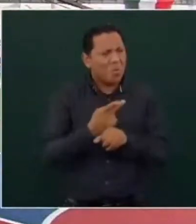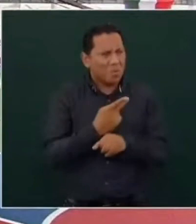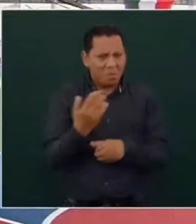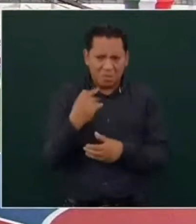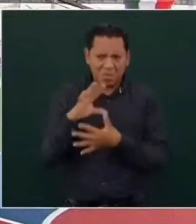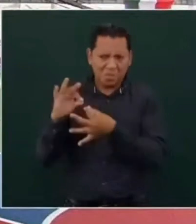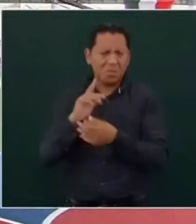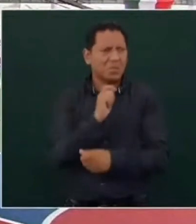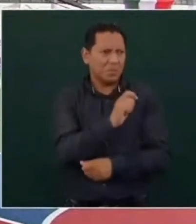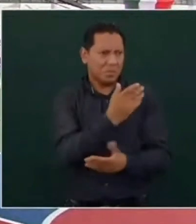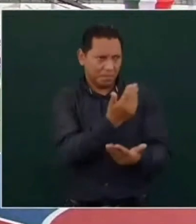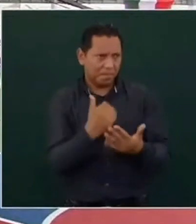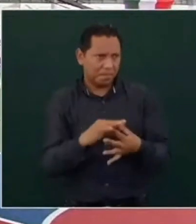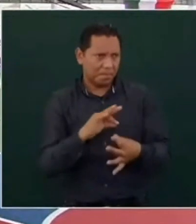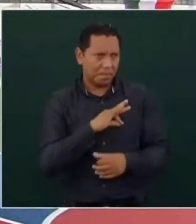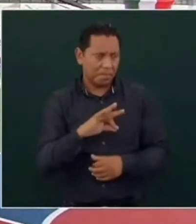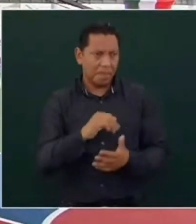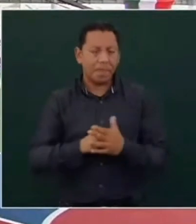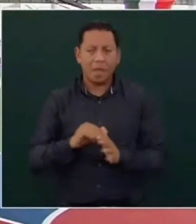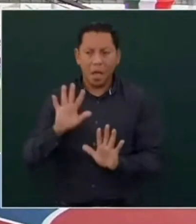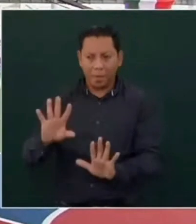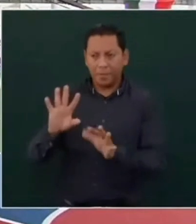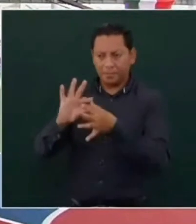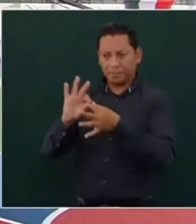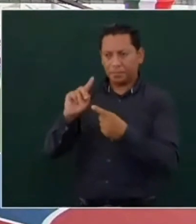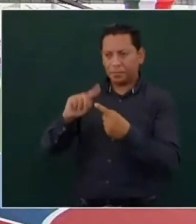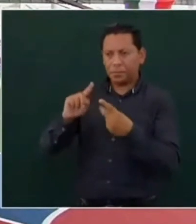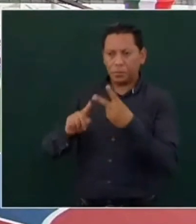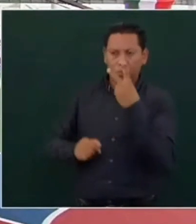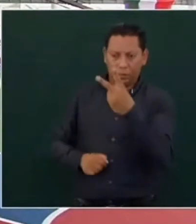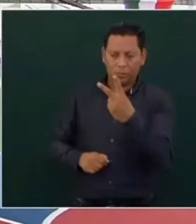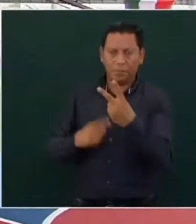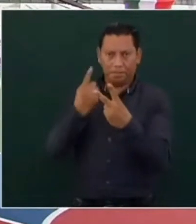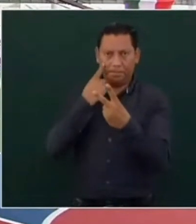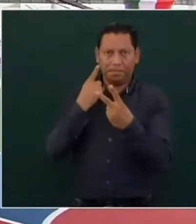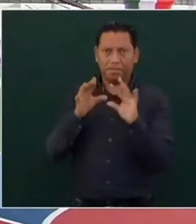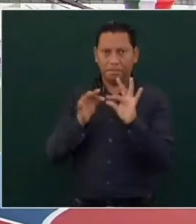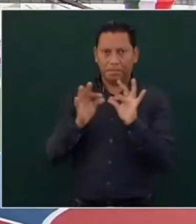presidente. Sí, mire, en los dos casos es muy importante